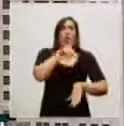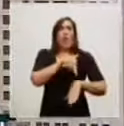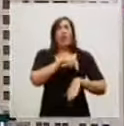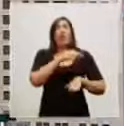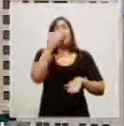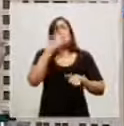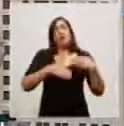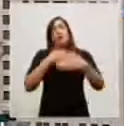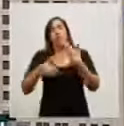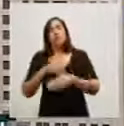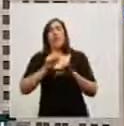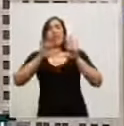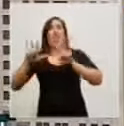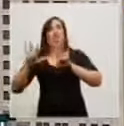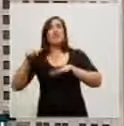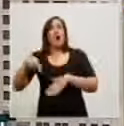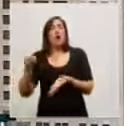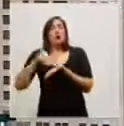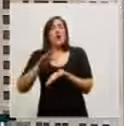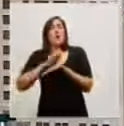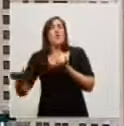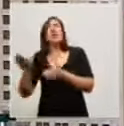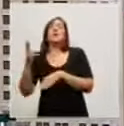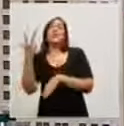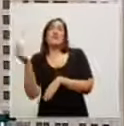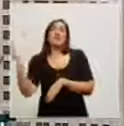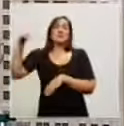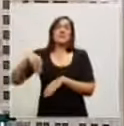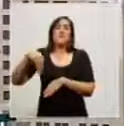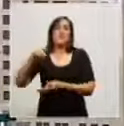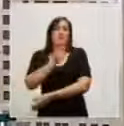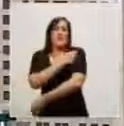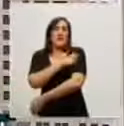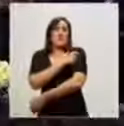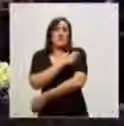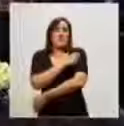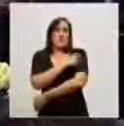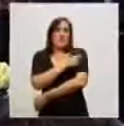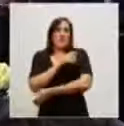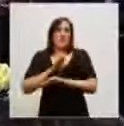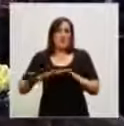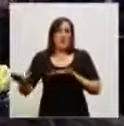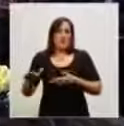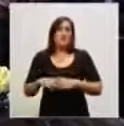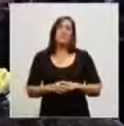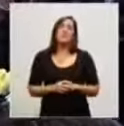ahora incorporamos tres nuevas vacunas al calendario nacional de vacunación.